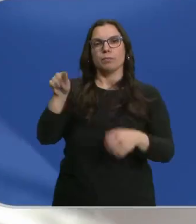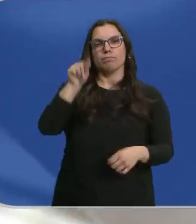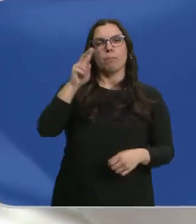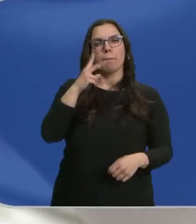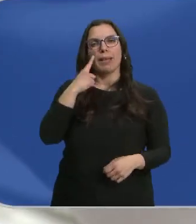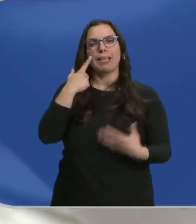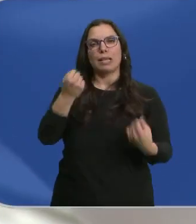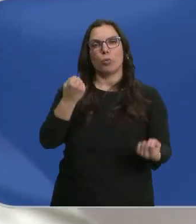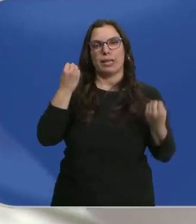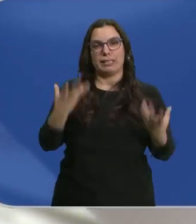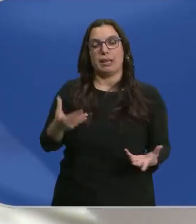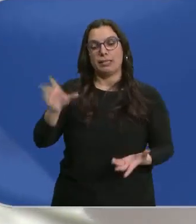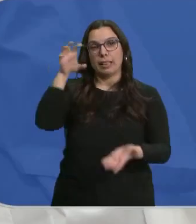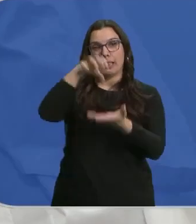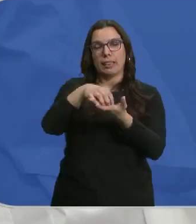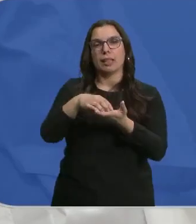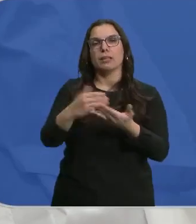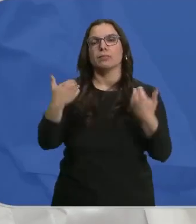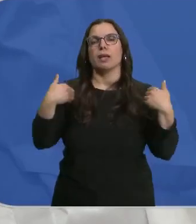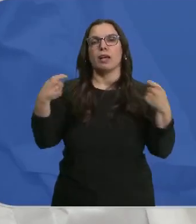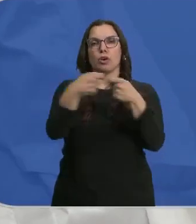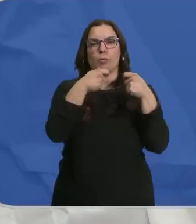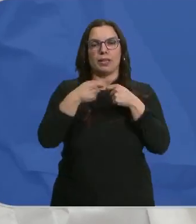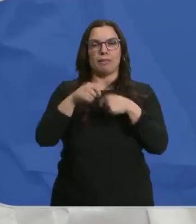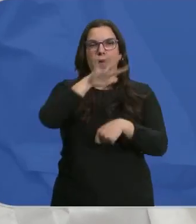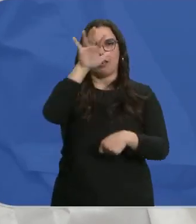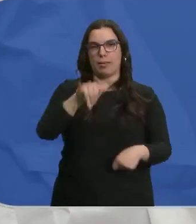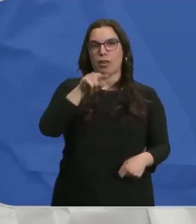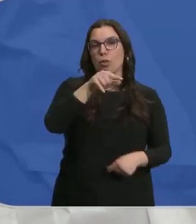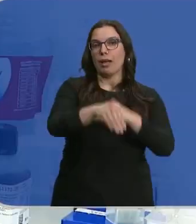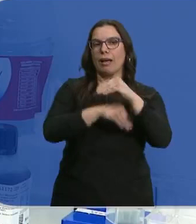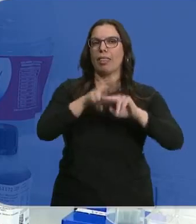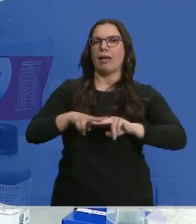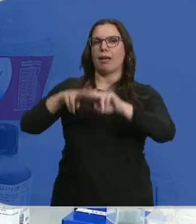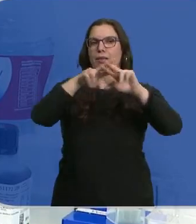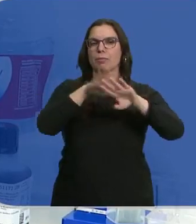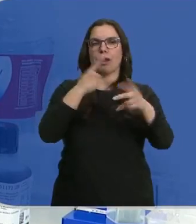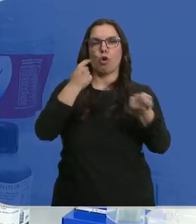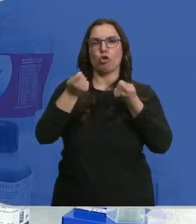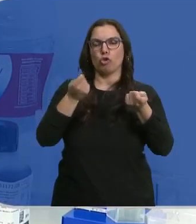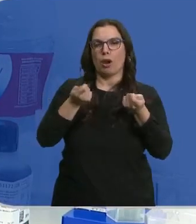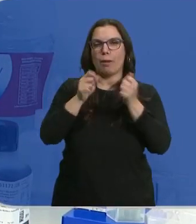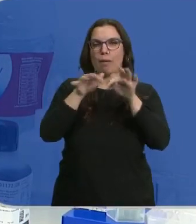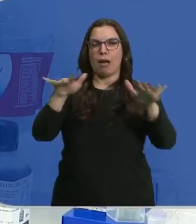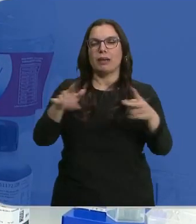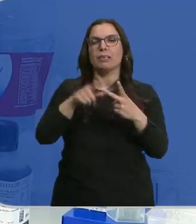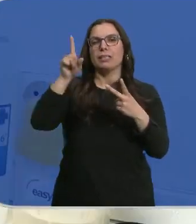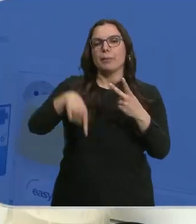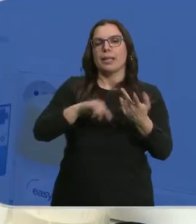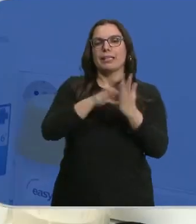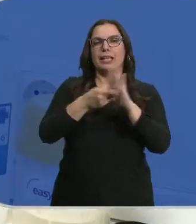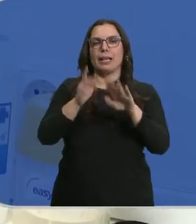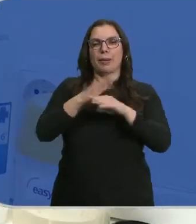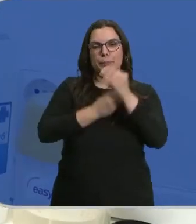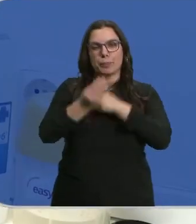la salud de las abejas. Son instalaciones de la cooperativa Apícola del Bierzo donde realizan análisis para el control de plagas y utilizan técnicas de